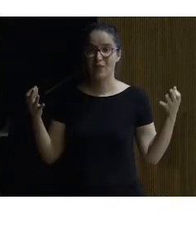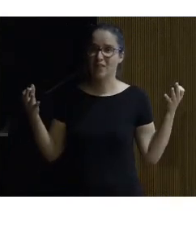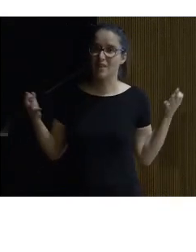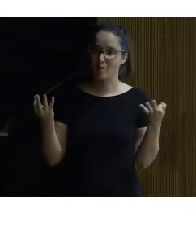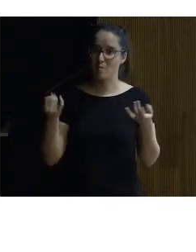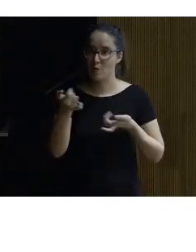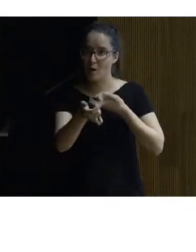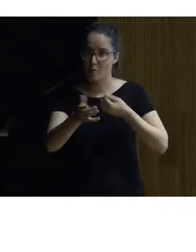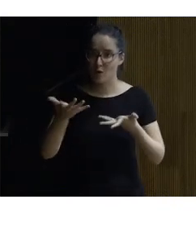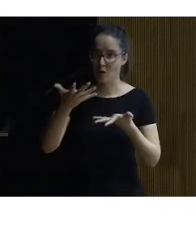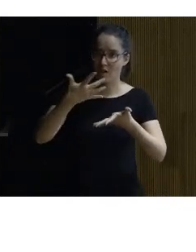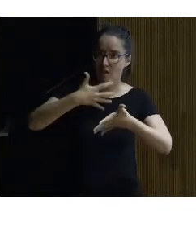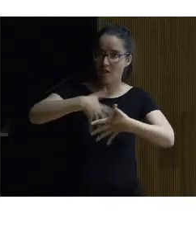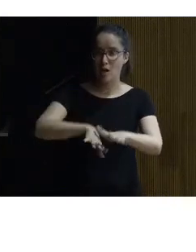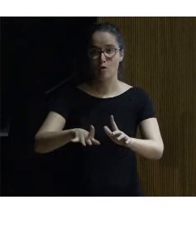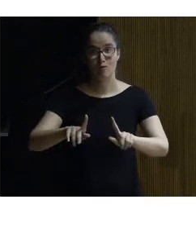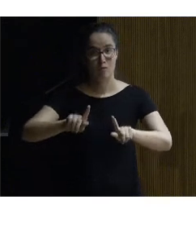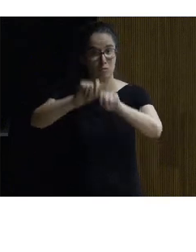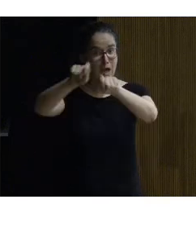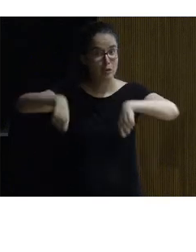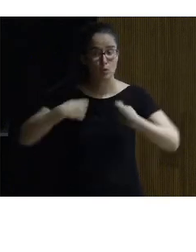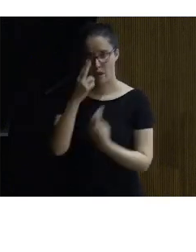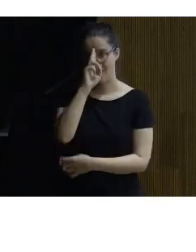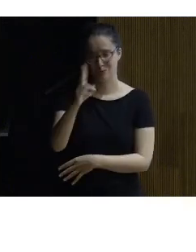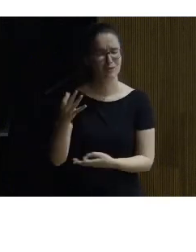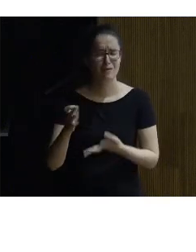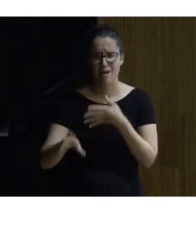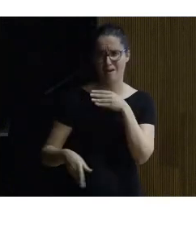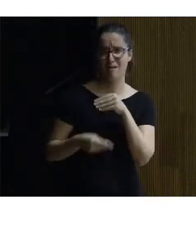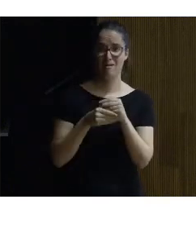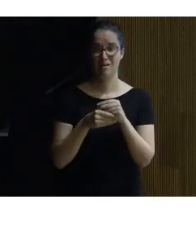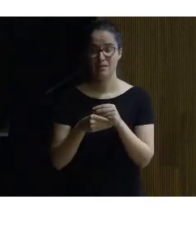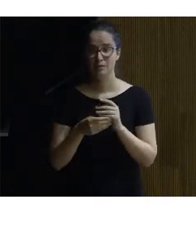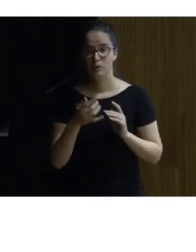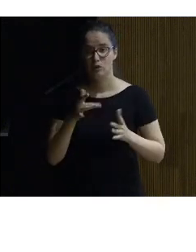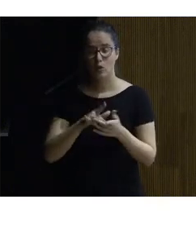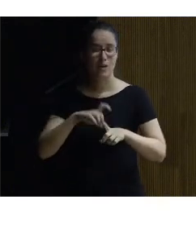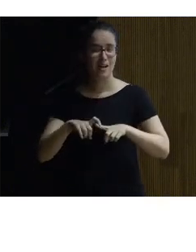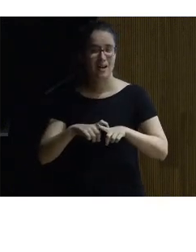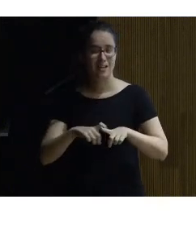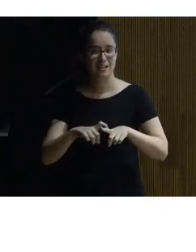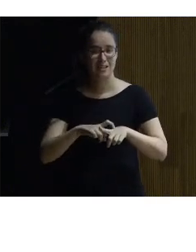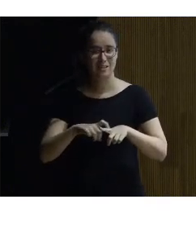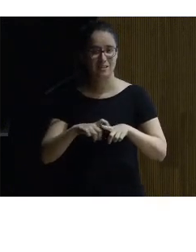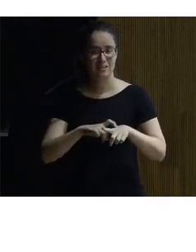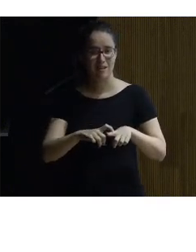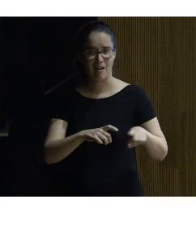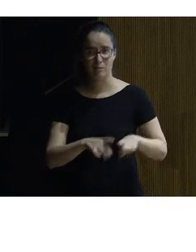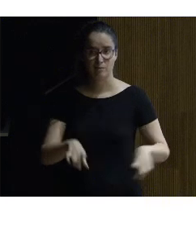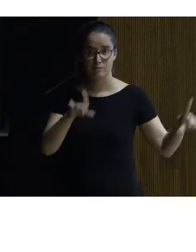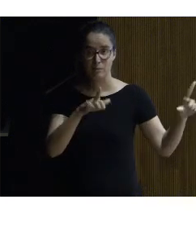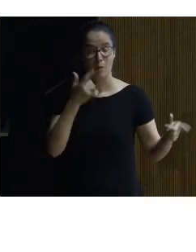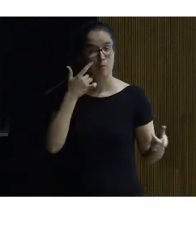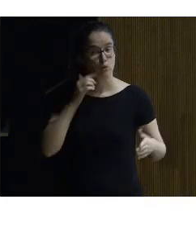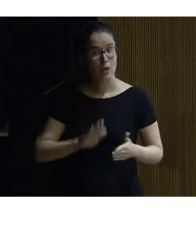incorporando de una forma natural de una forma respetuosa y aquí tenemos una de las características la sobriedad y la discreción ahí